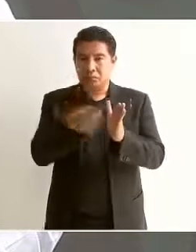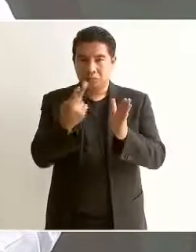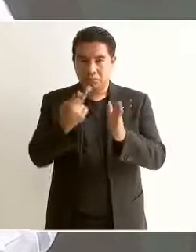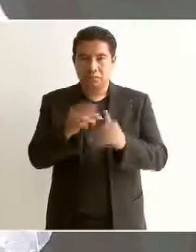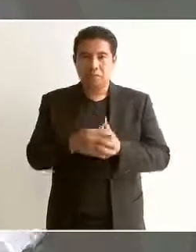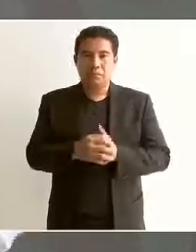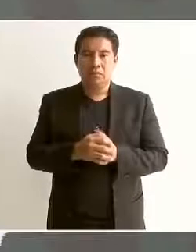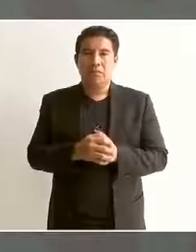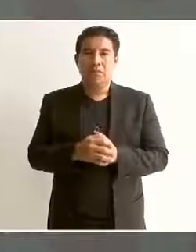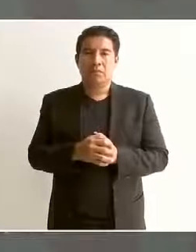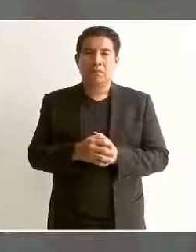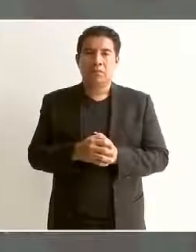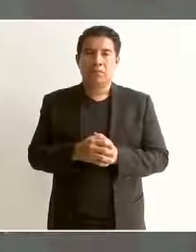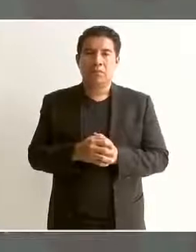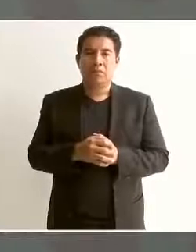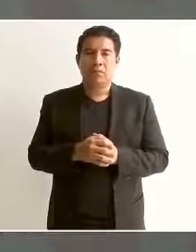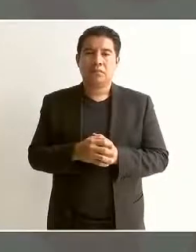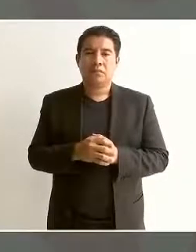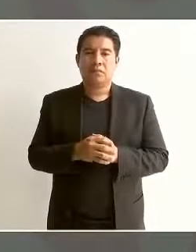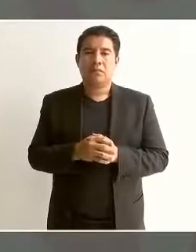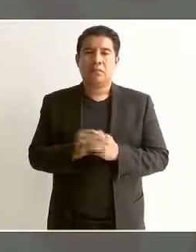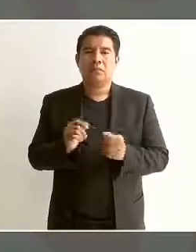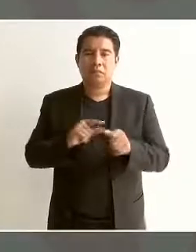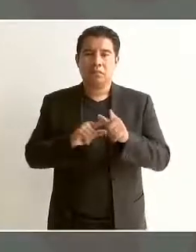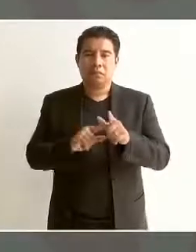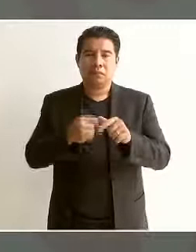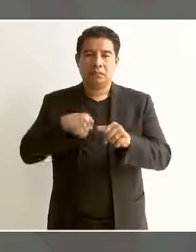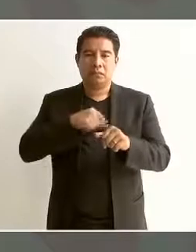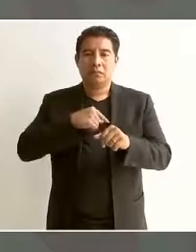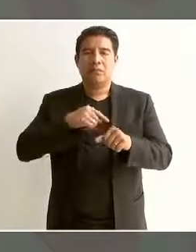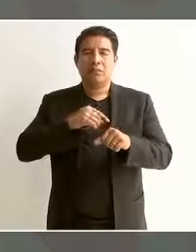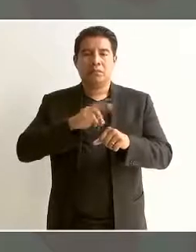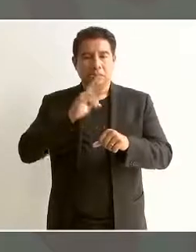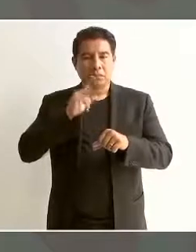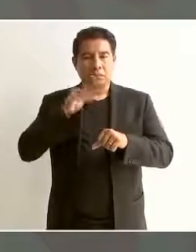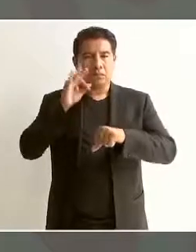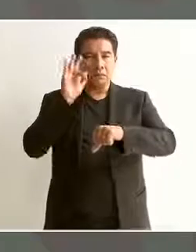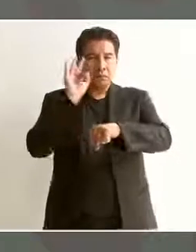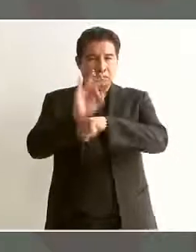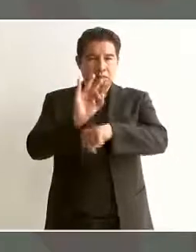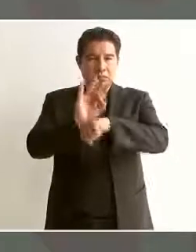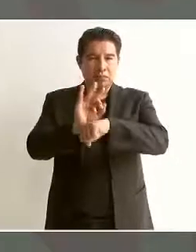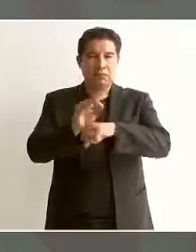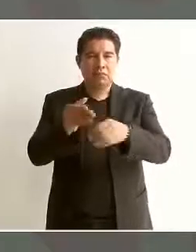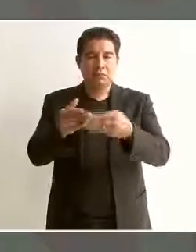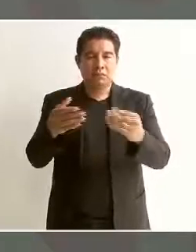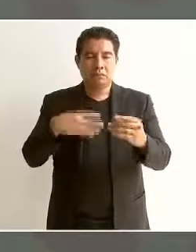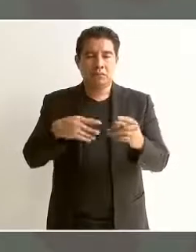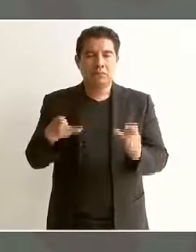tener pronto mejores resultados en materia de seguridad